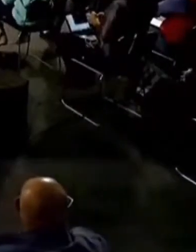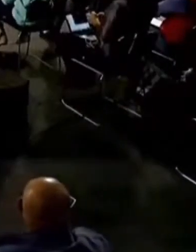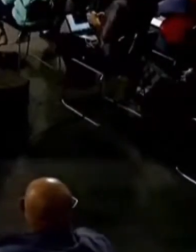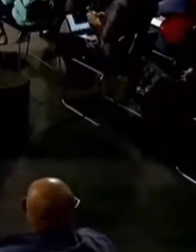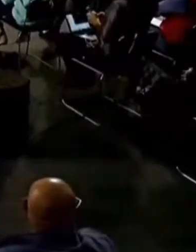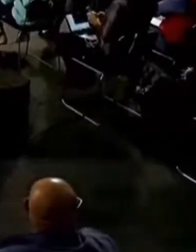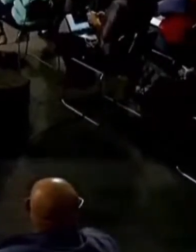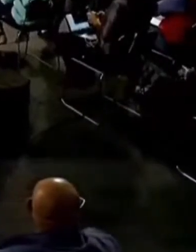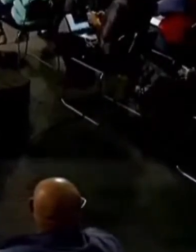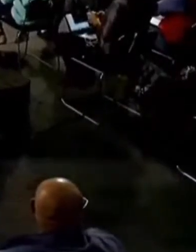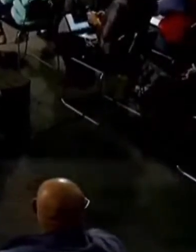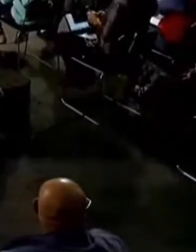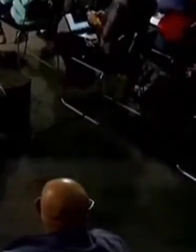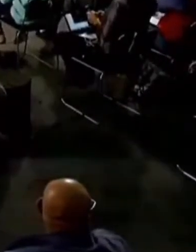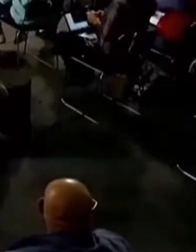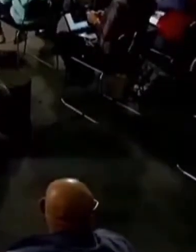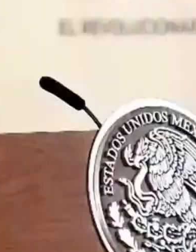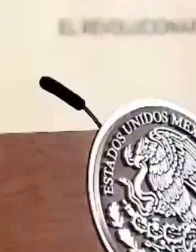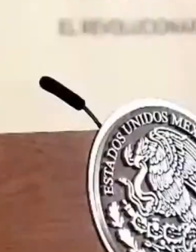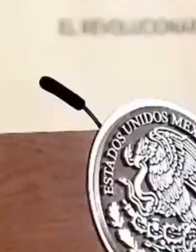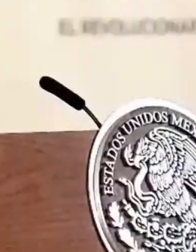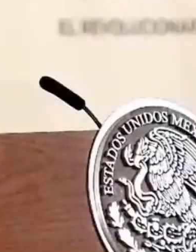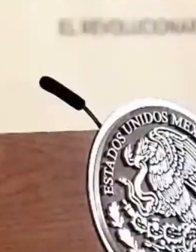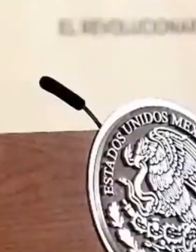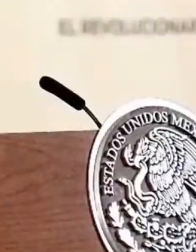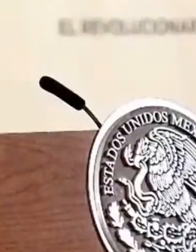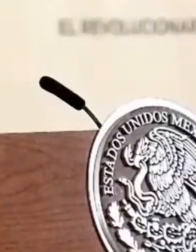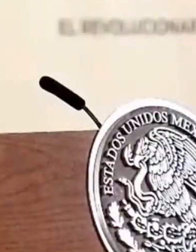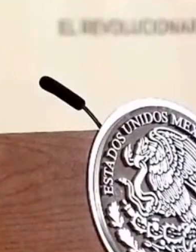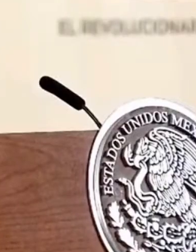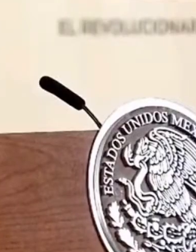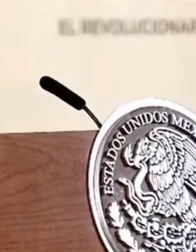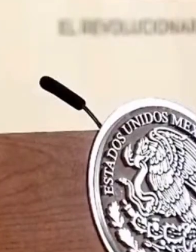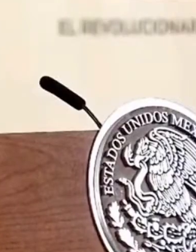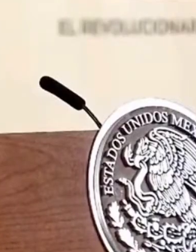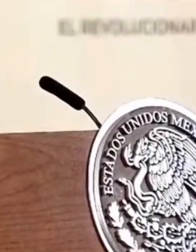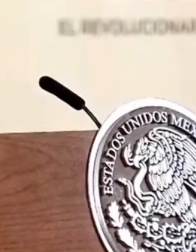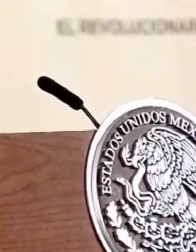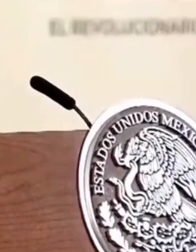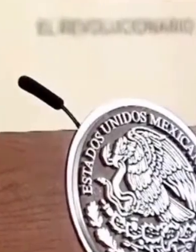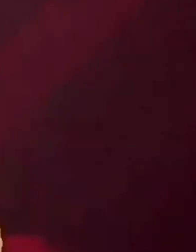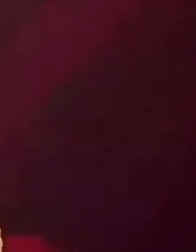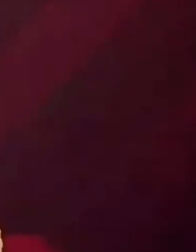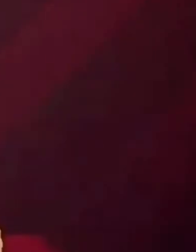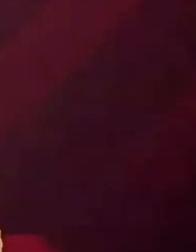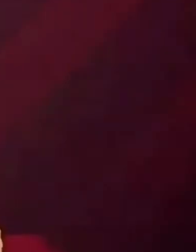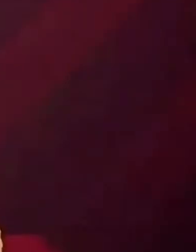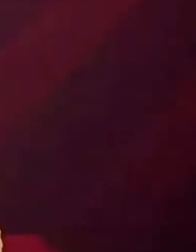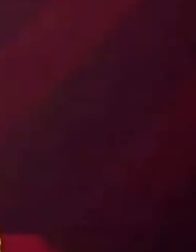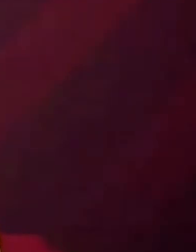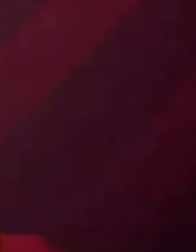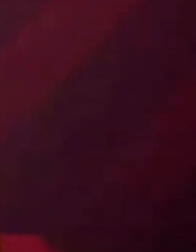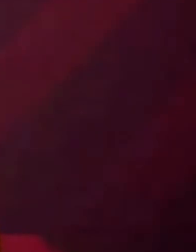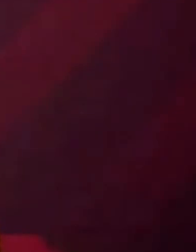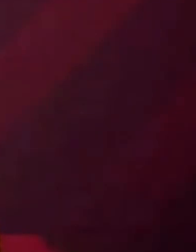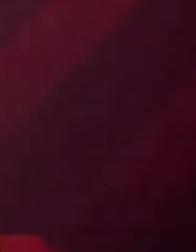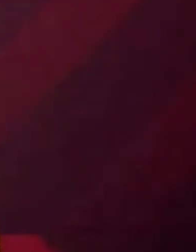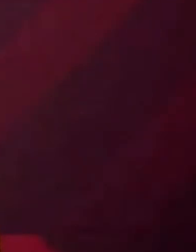sobre todo en el caso de las llamadas organizaciones de la sociedad civil o organizaciones no gubernamentales,